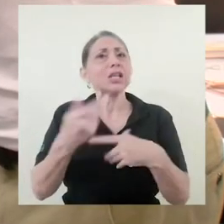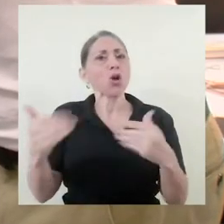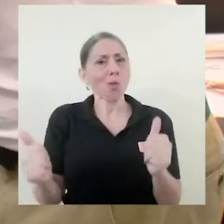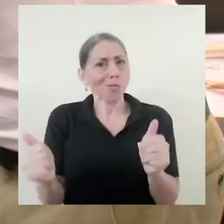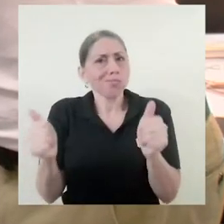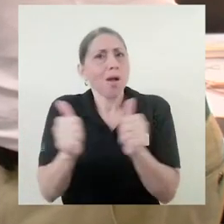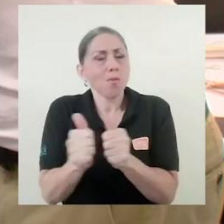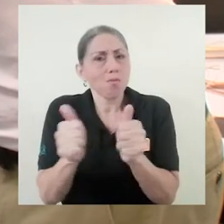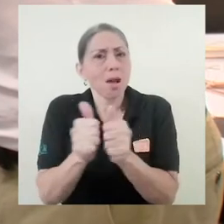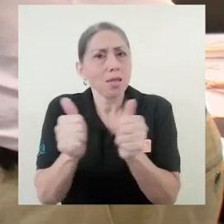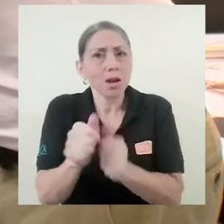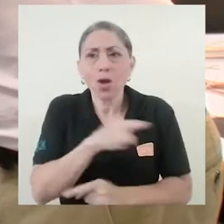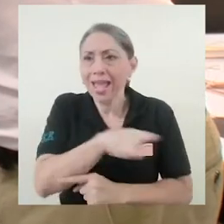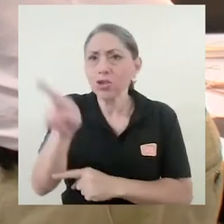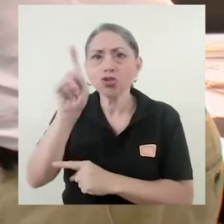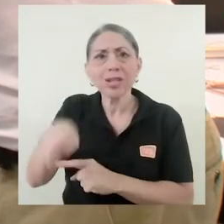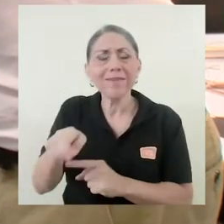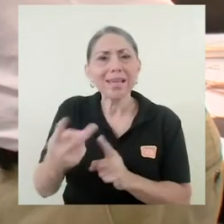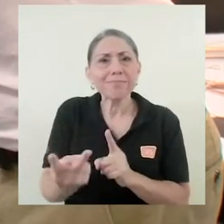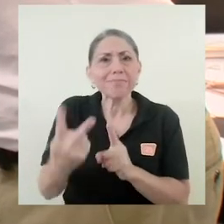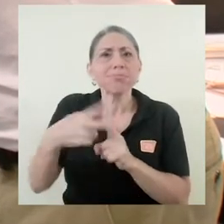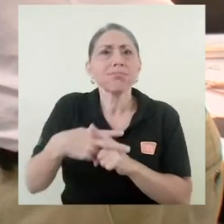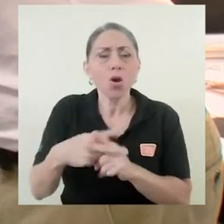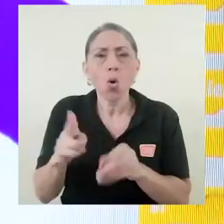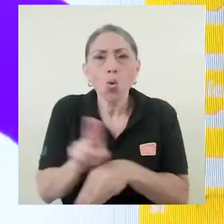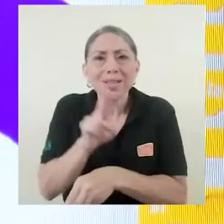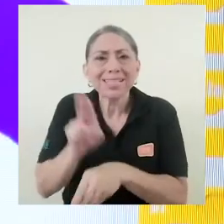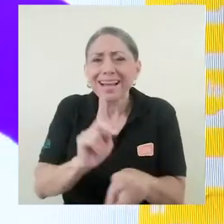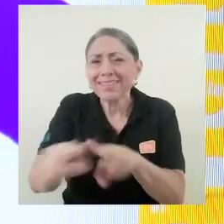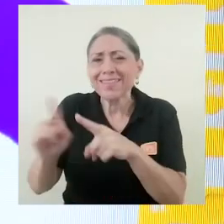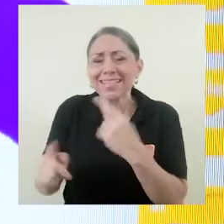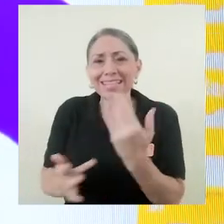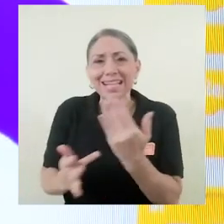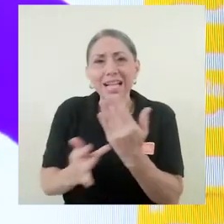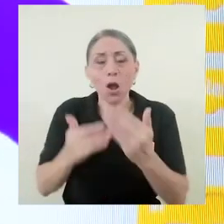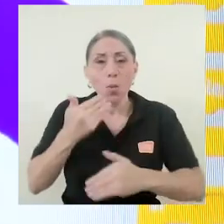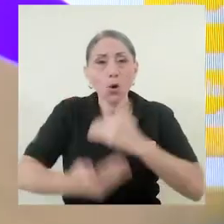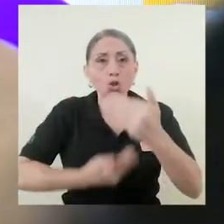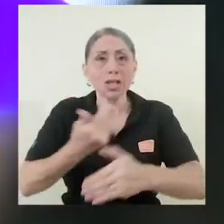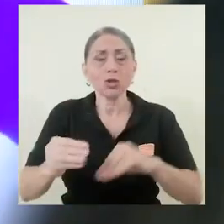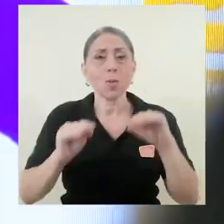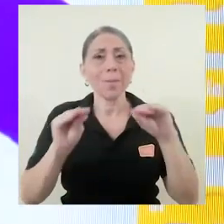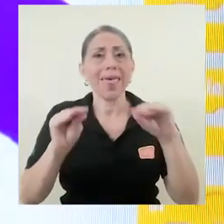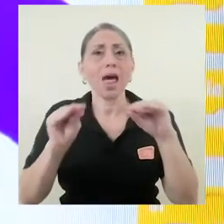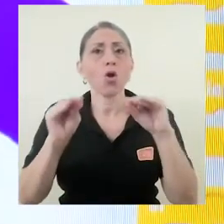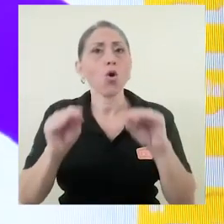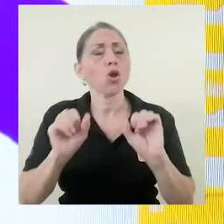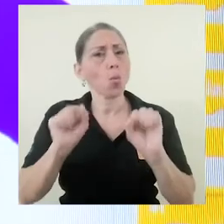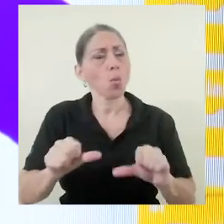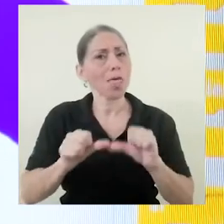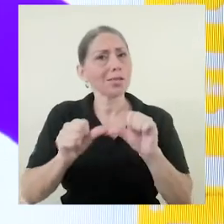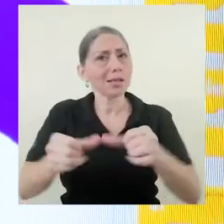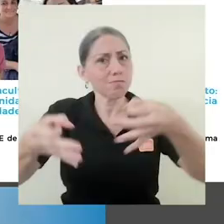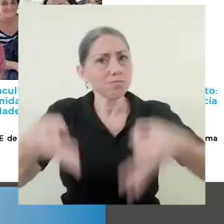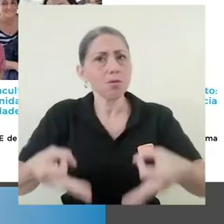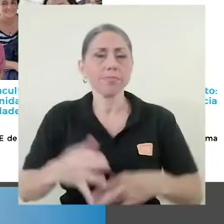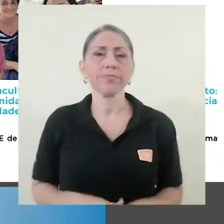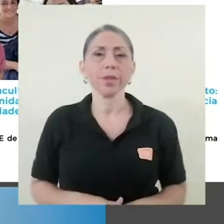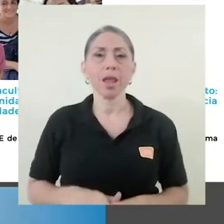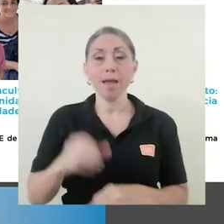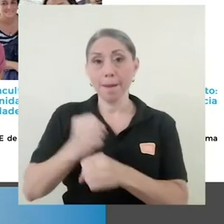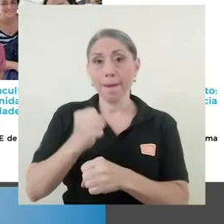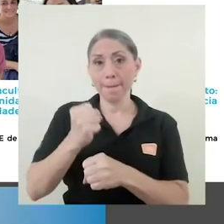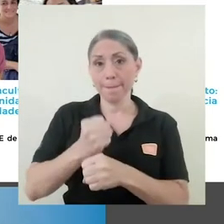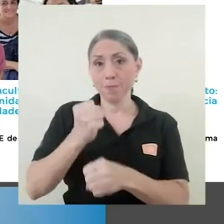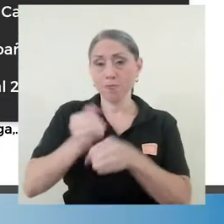tiene que asumirse de todas las tecnologías posibles para que el proceso pedagógico sea el menos impactado posible. Los